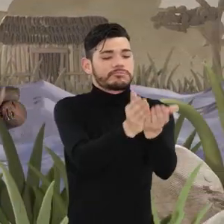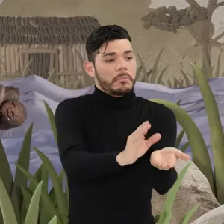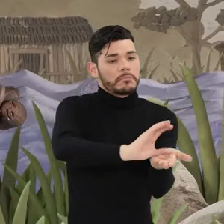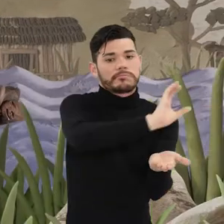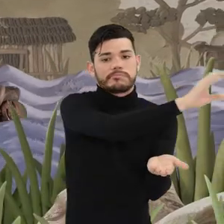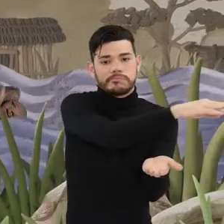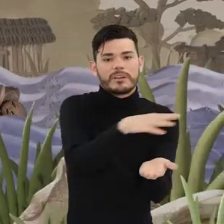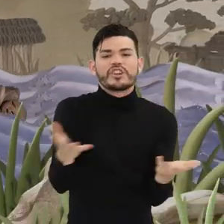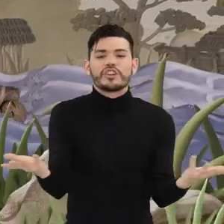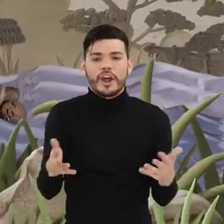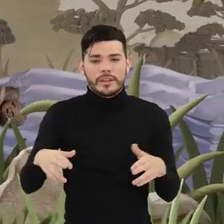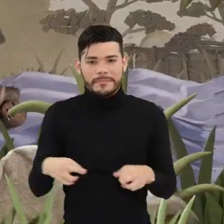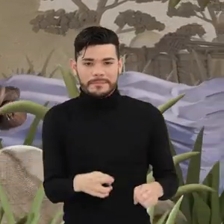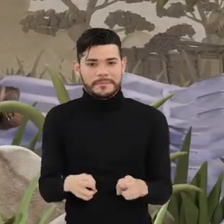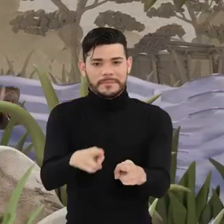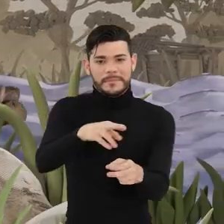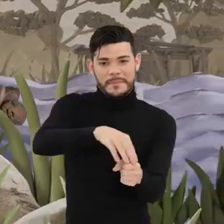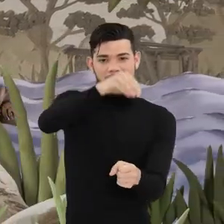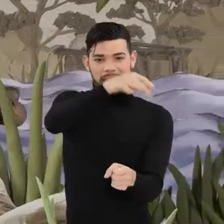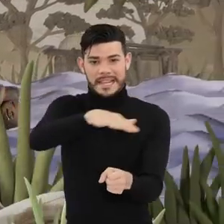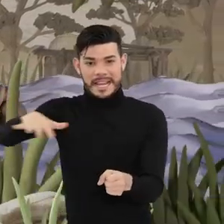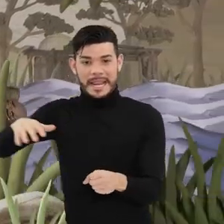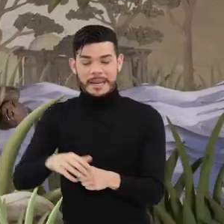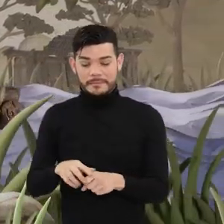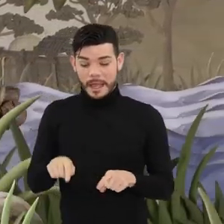distintos puertos sobre el río Magdalena.